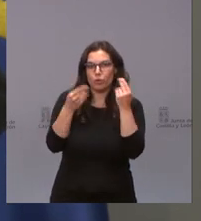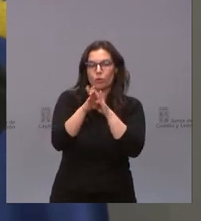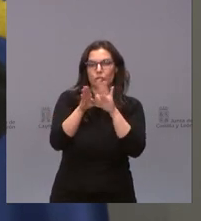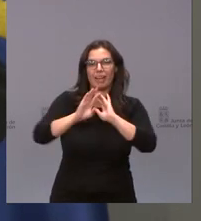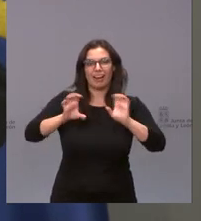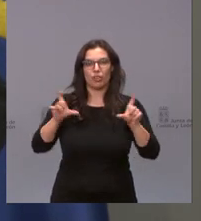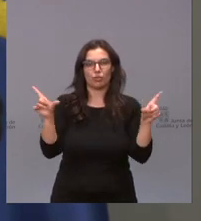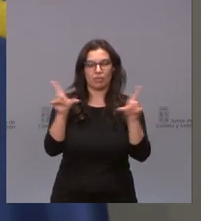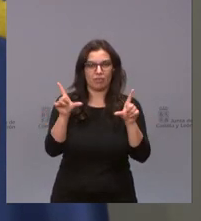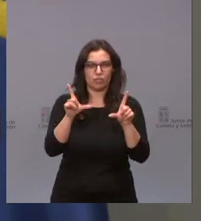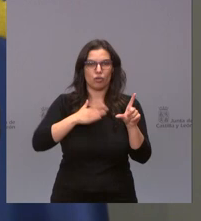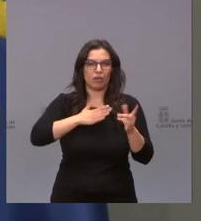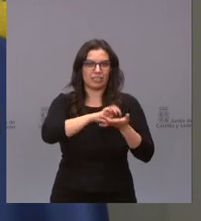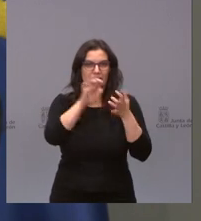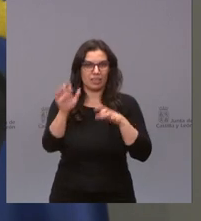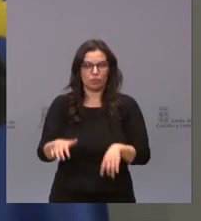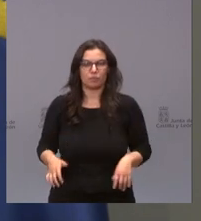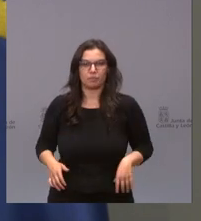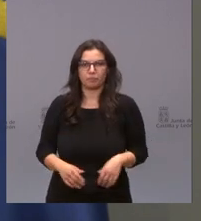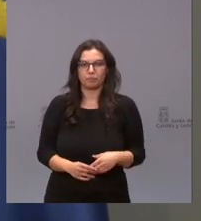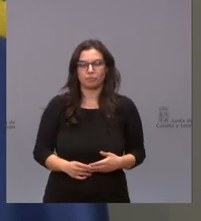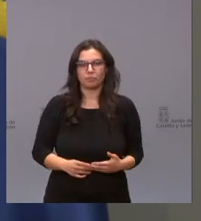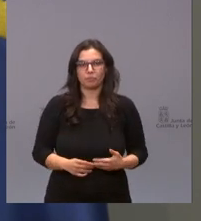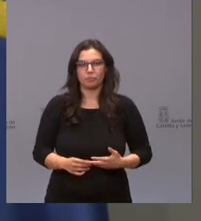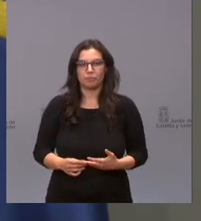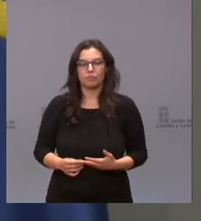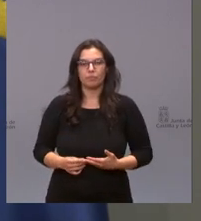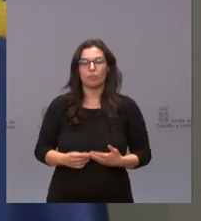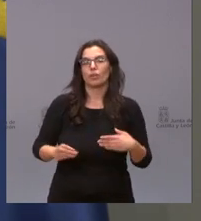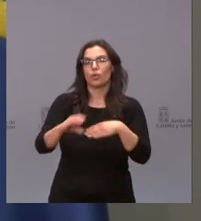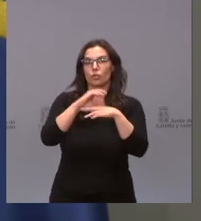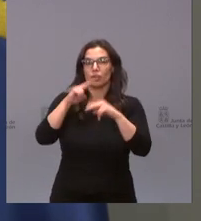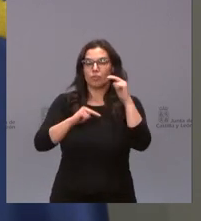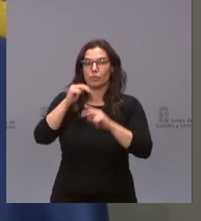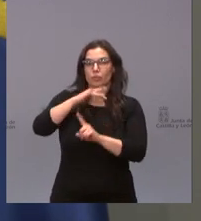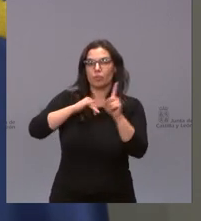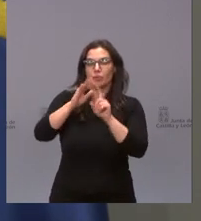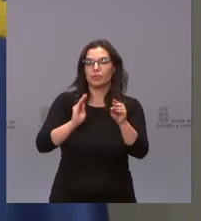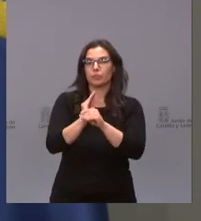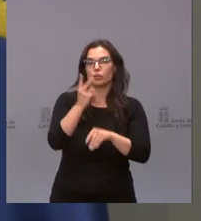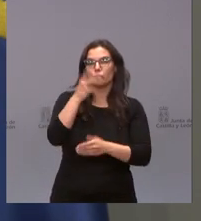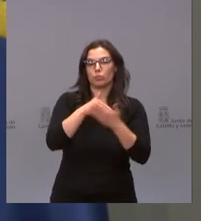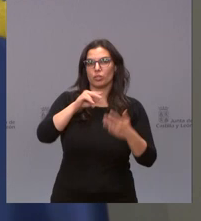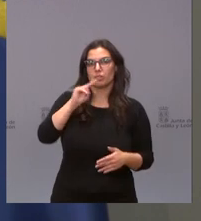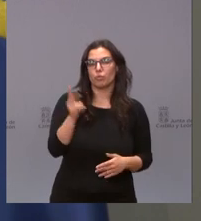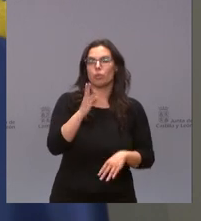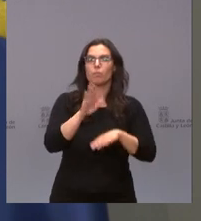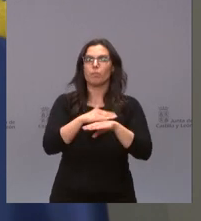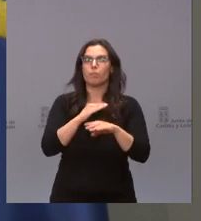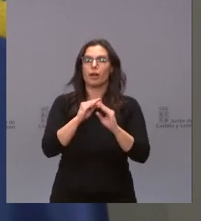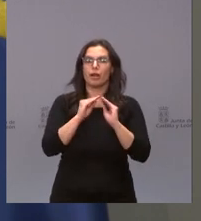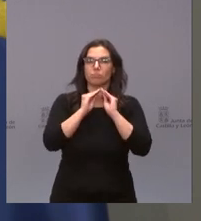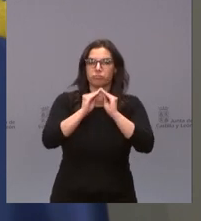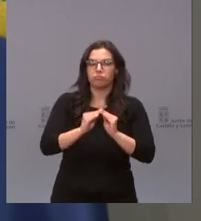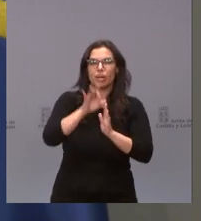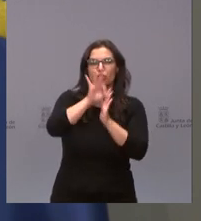televisión de Castilla y León. La Consejería de Fomento y Medio Ambiente destina dos millones de euros para el desarrollo de software